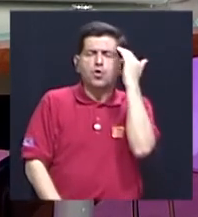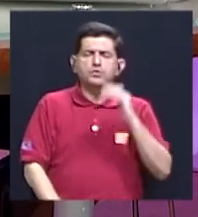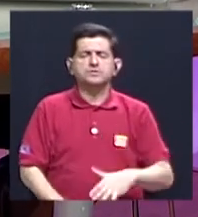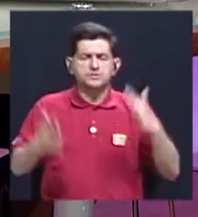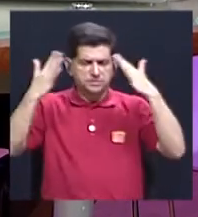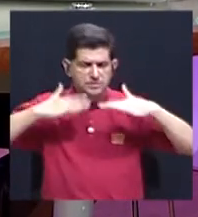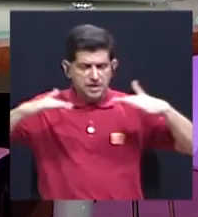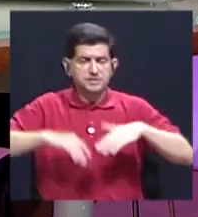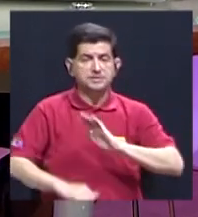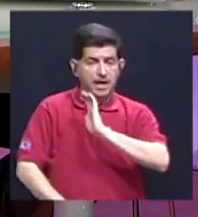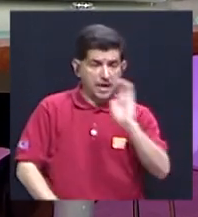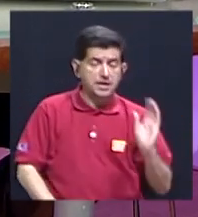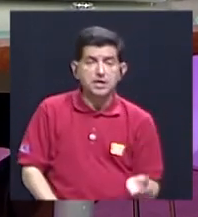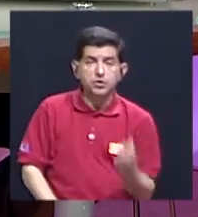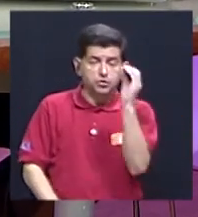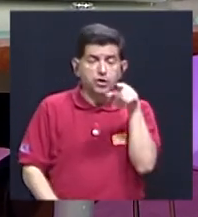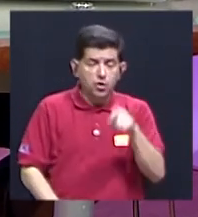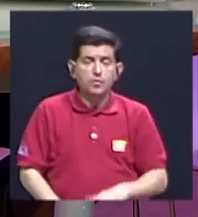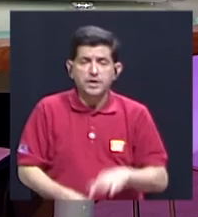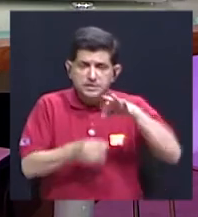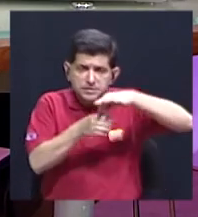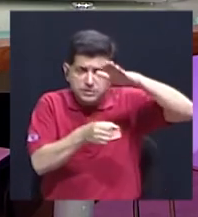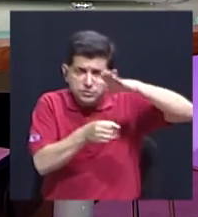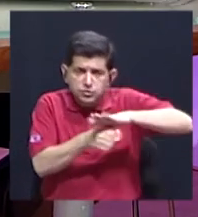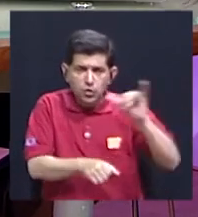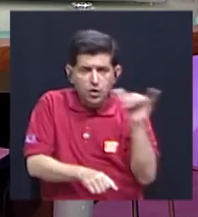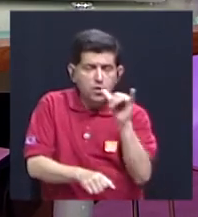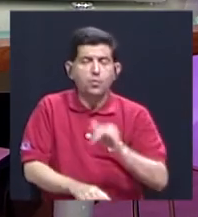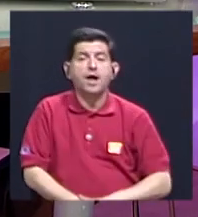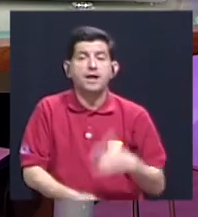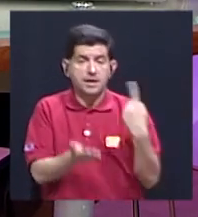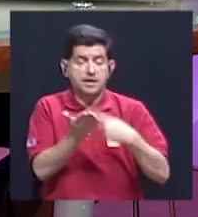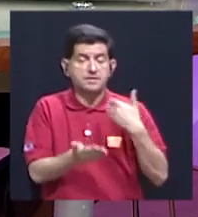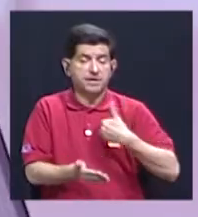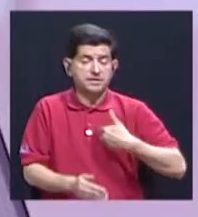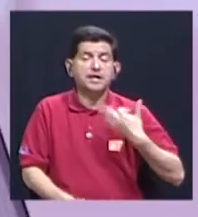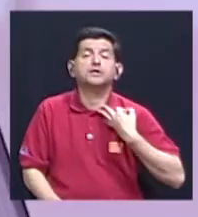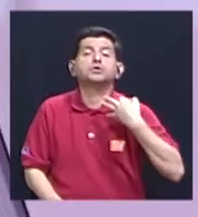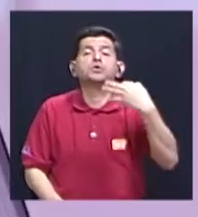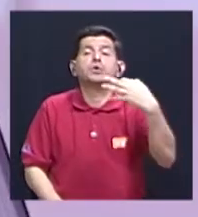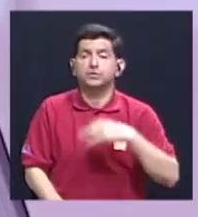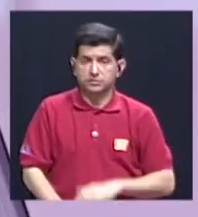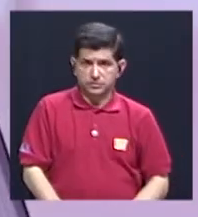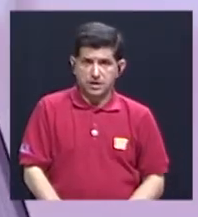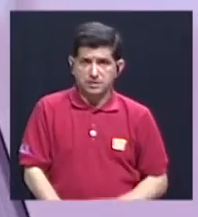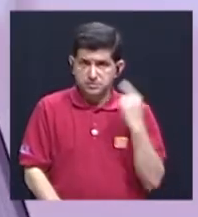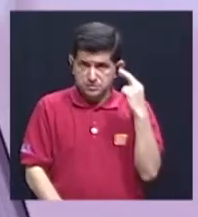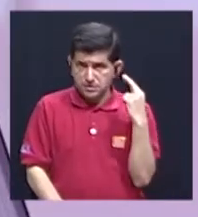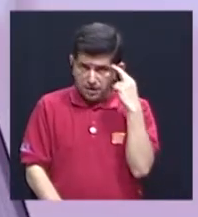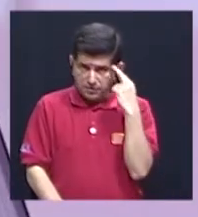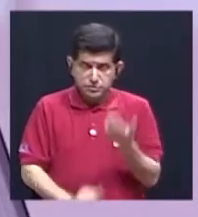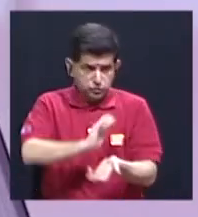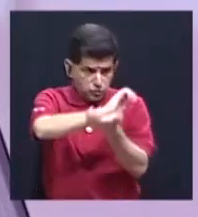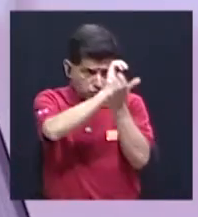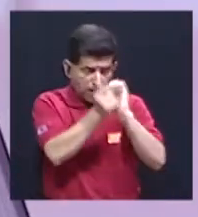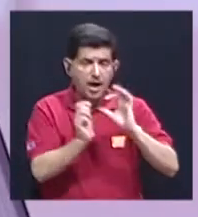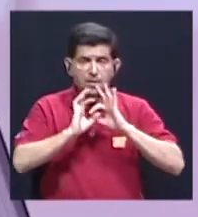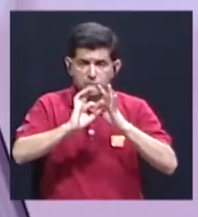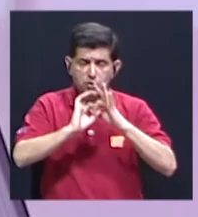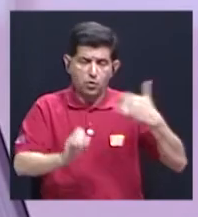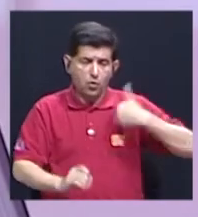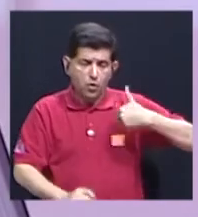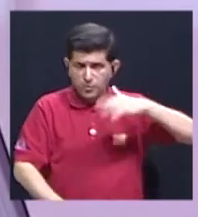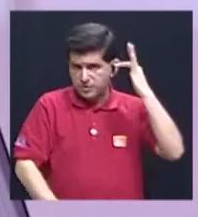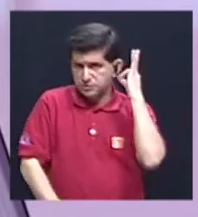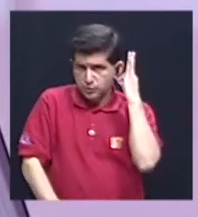las niñas, en los niños, en los jóvenes. Además, es parte del debate que ellos viven todos los días, porque el cambio en las relaciones entre